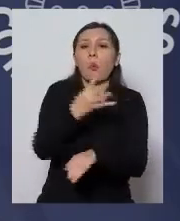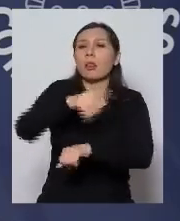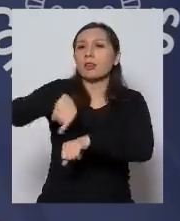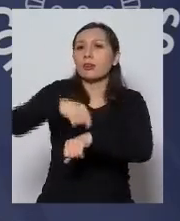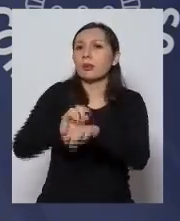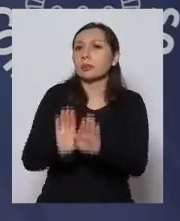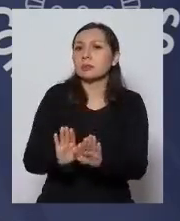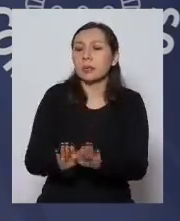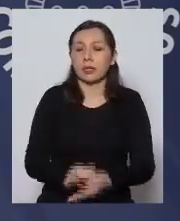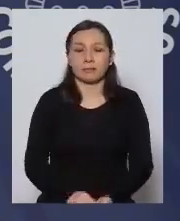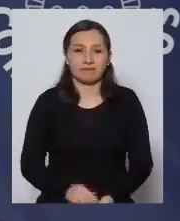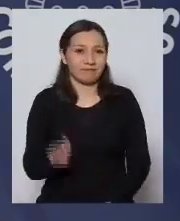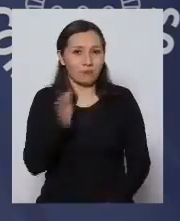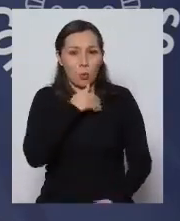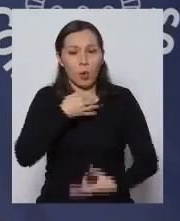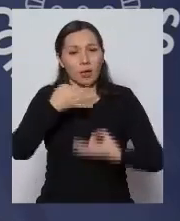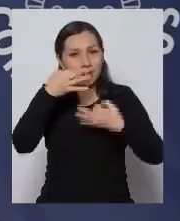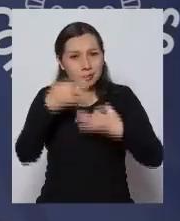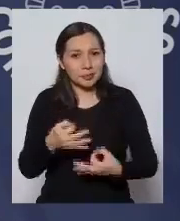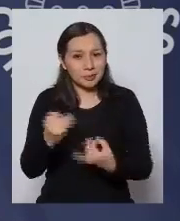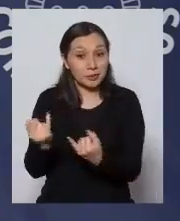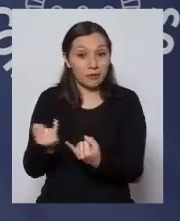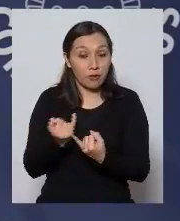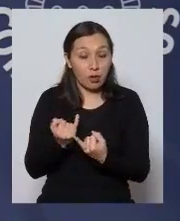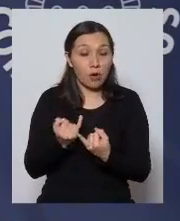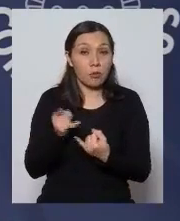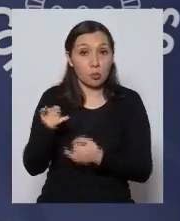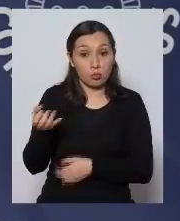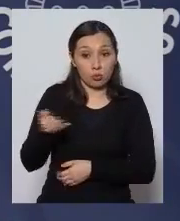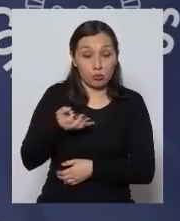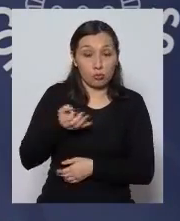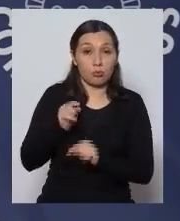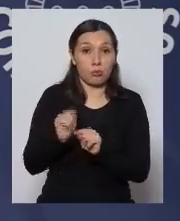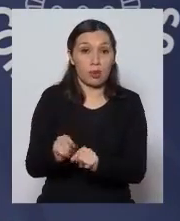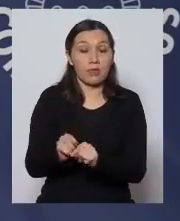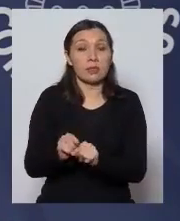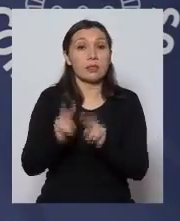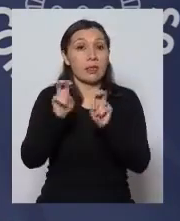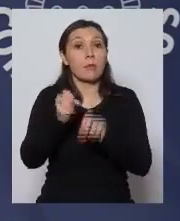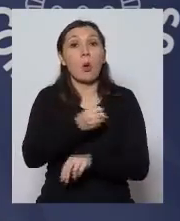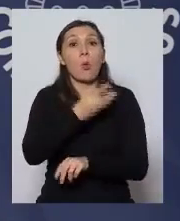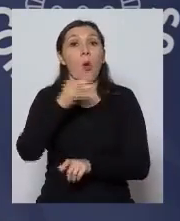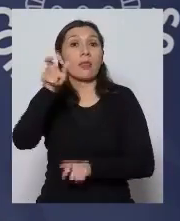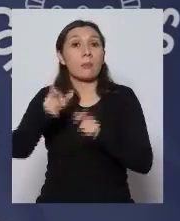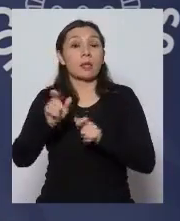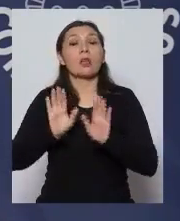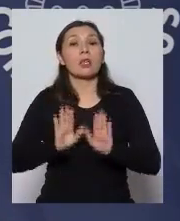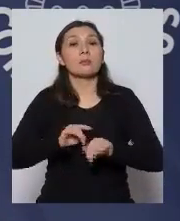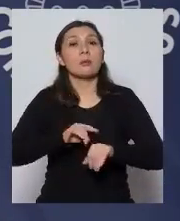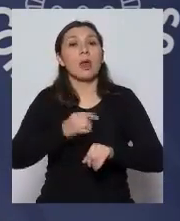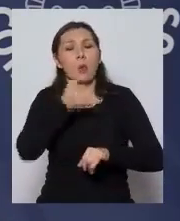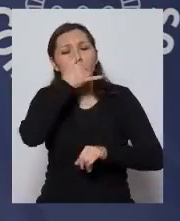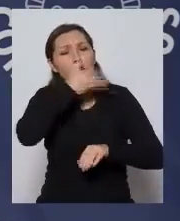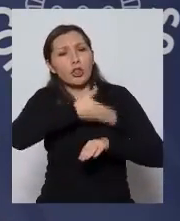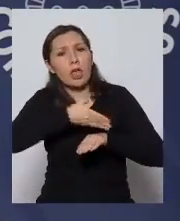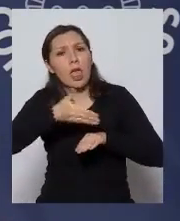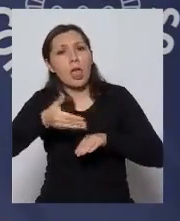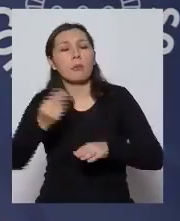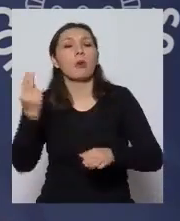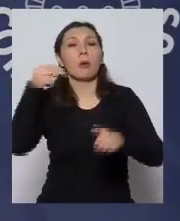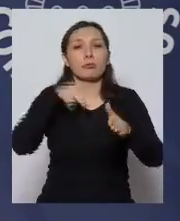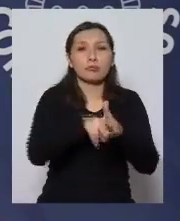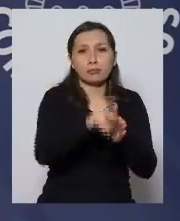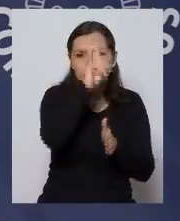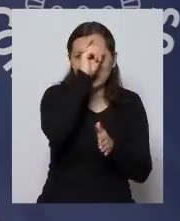no tengo el dato en detalle lo que usted dice respecto a cuánto se espera por una cama es